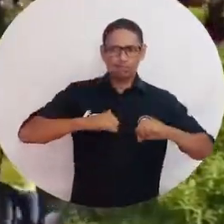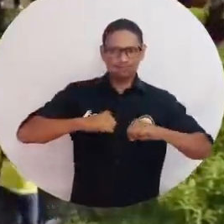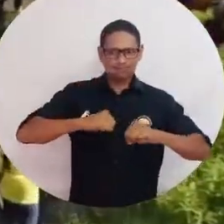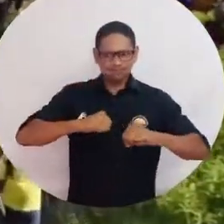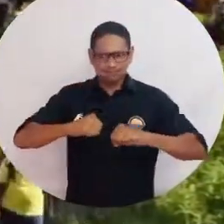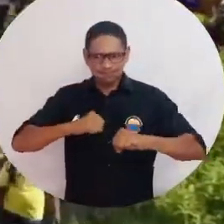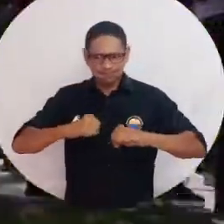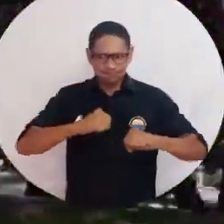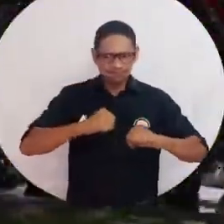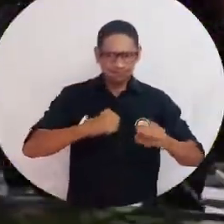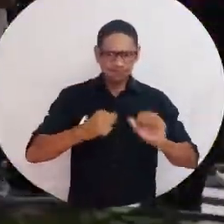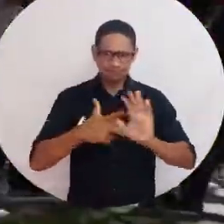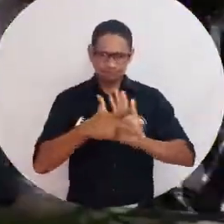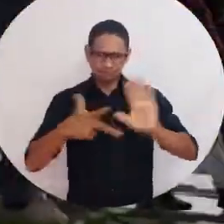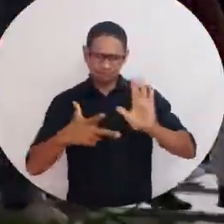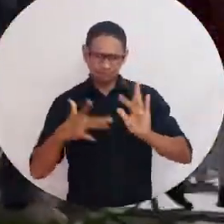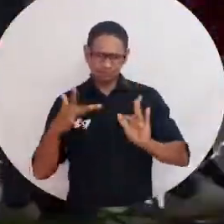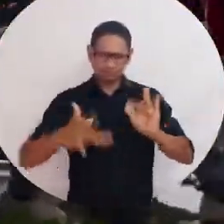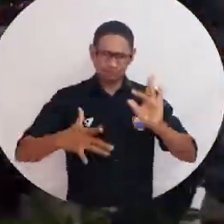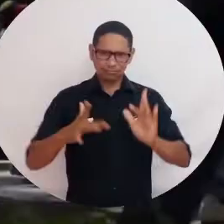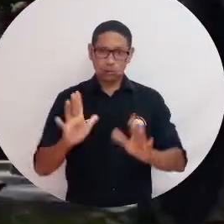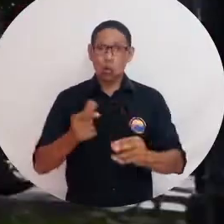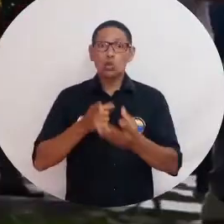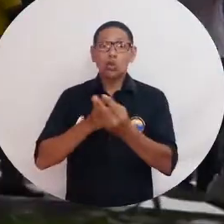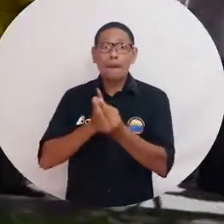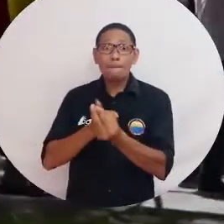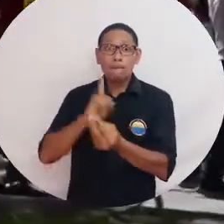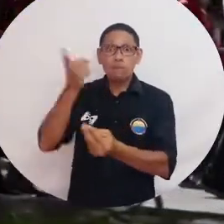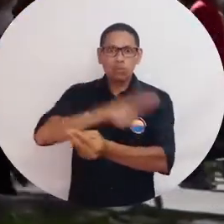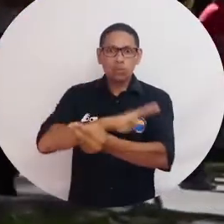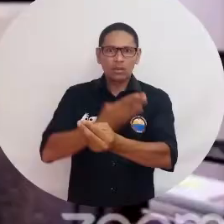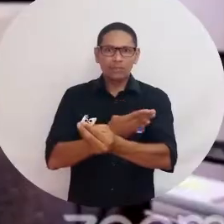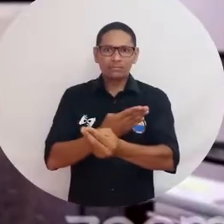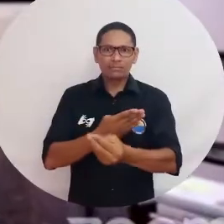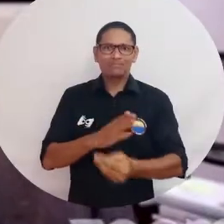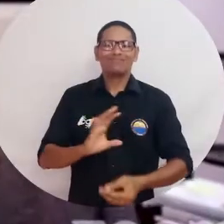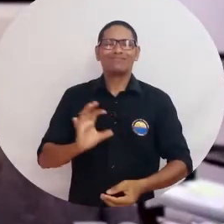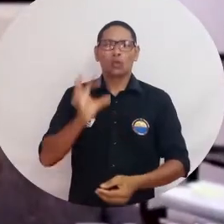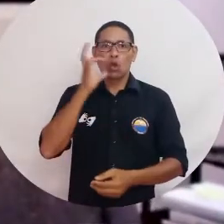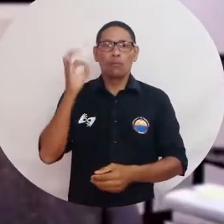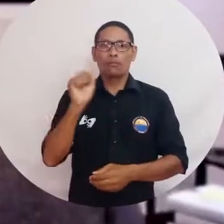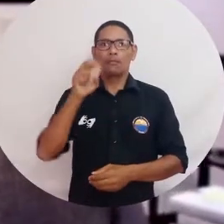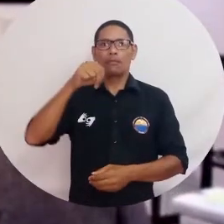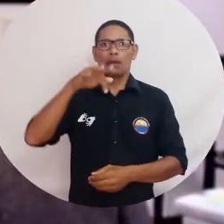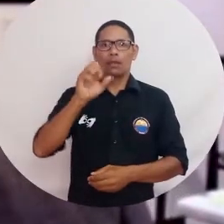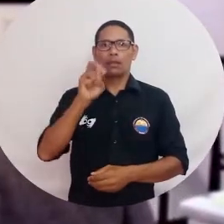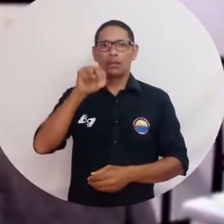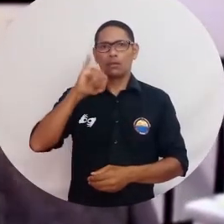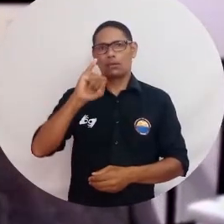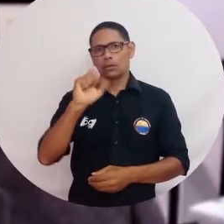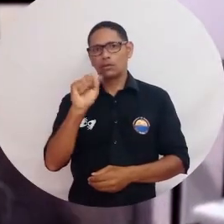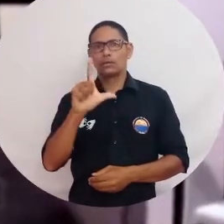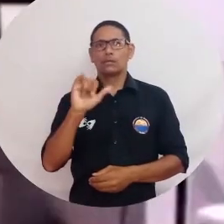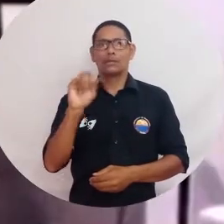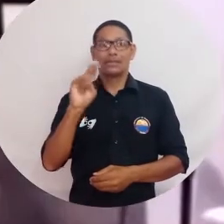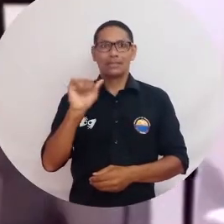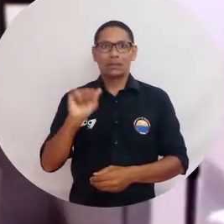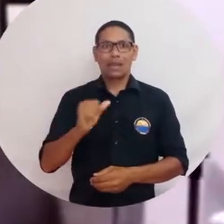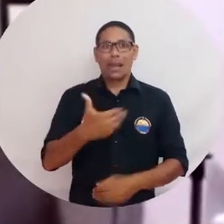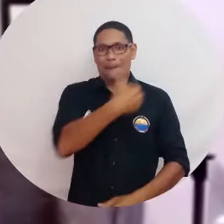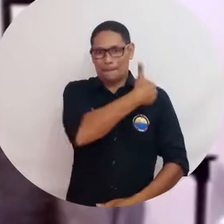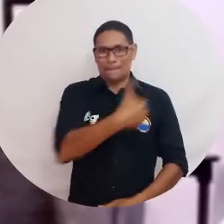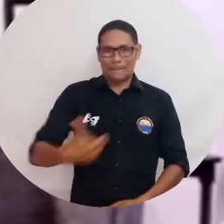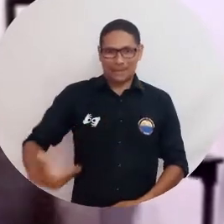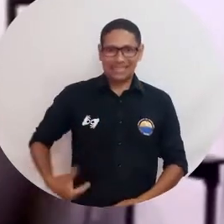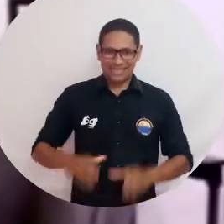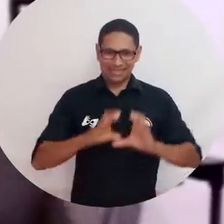Inconstitucionalidad como Derecho de Participación en el Control del Poder Político, dictada por el magistrado Antonio Lizarazo Ocampo, presidente